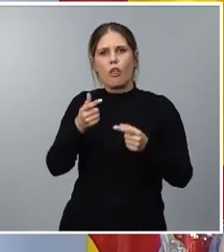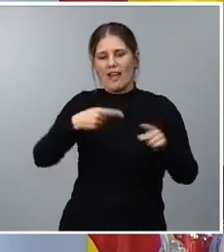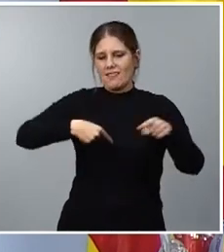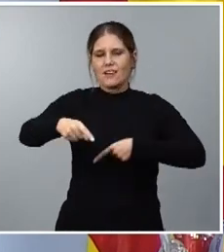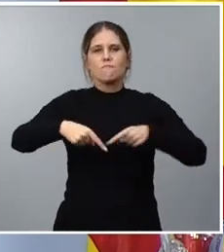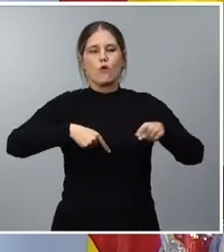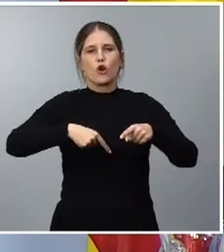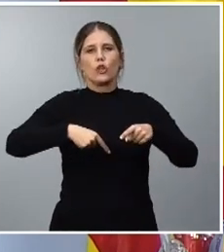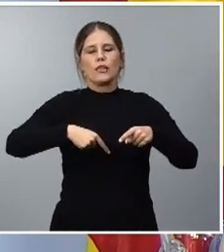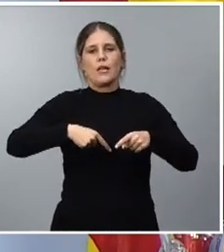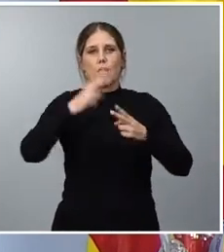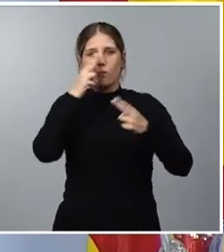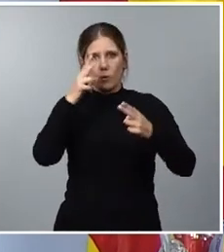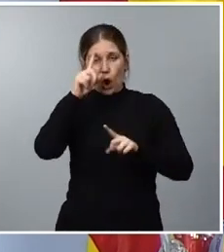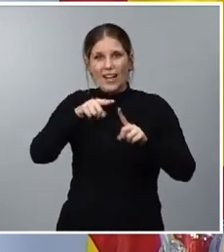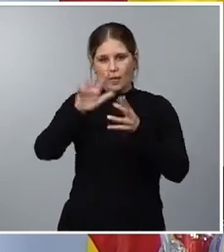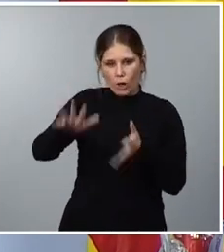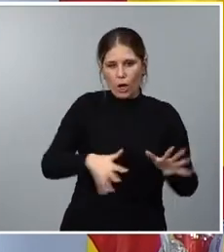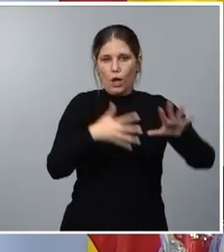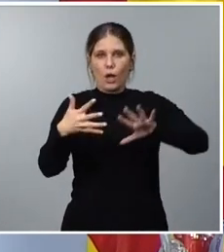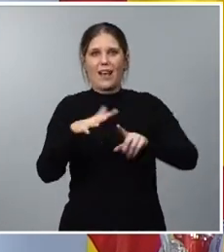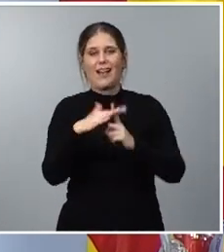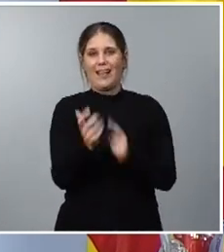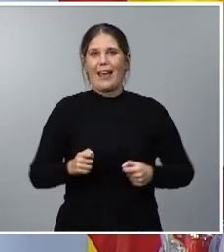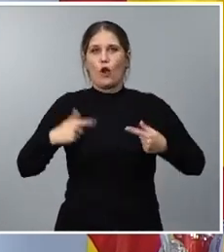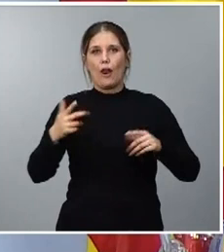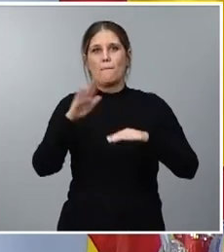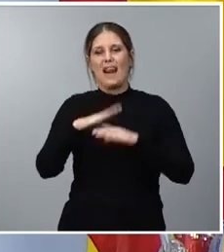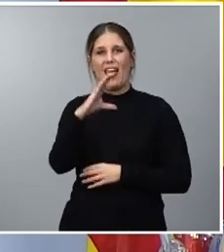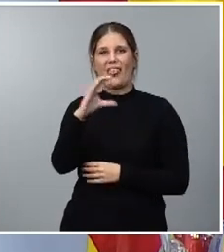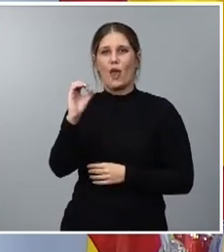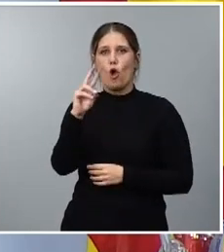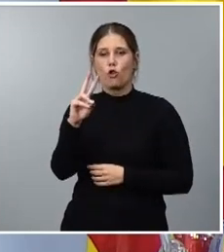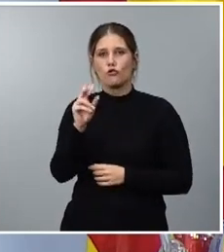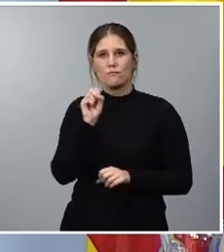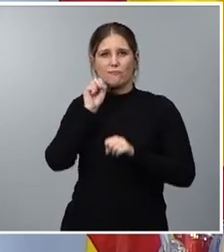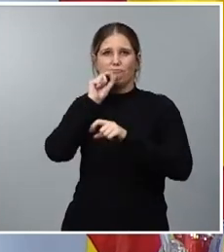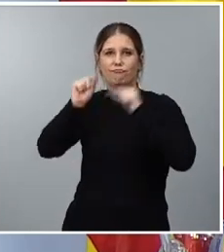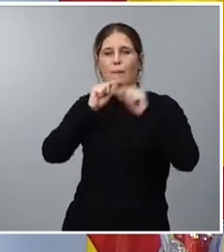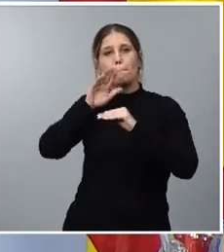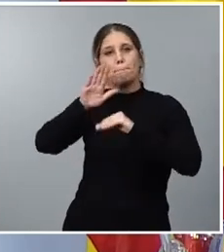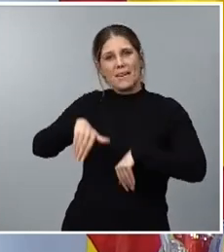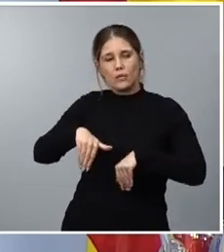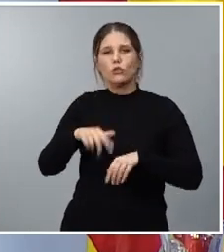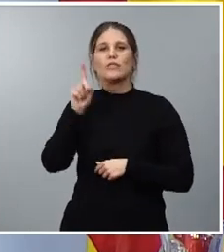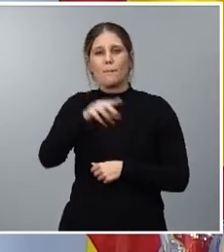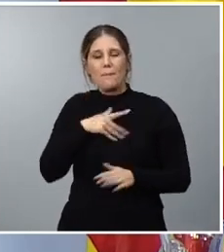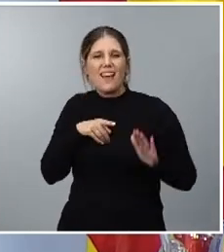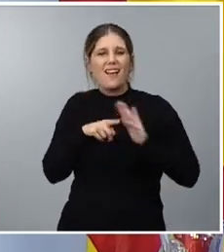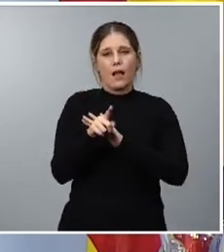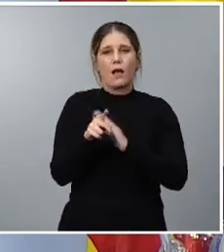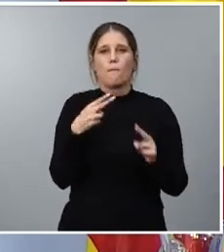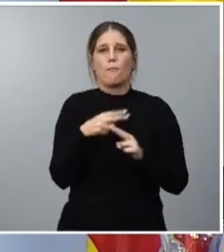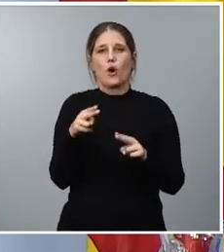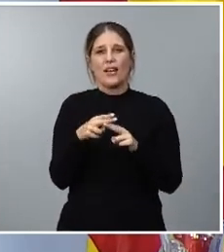la transición ecológica para disminuir las emisiones de CO2 y en definitiva para impulsar una política que como saben